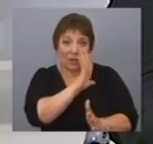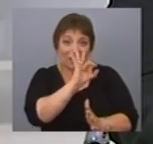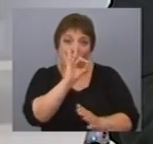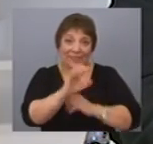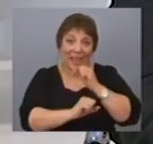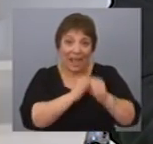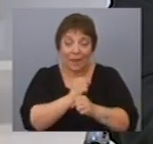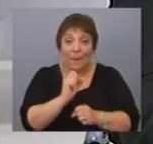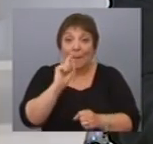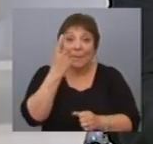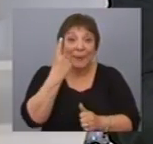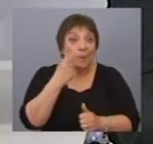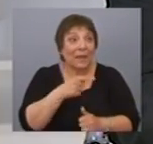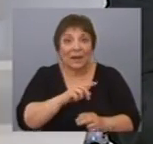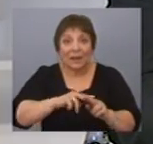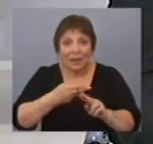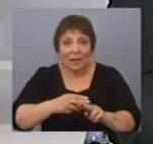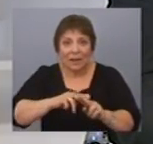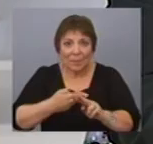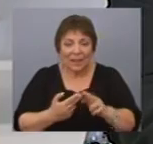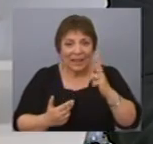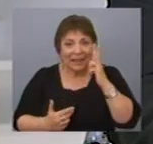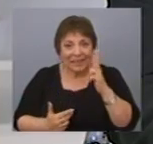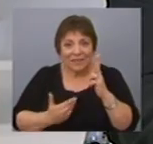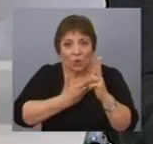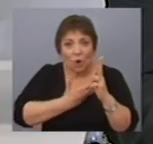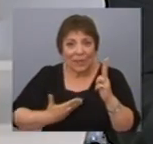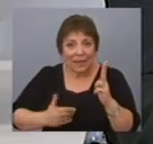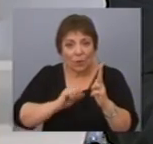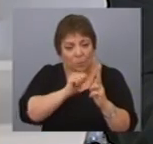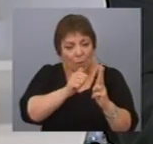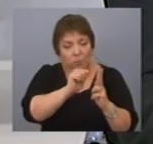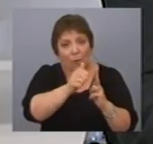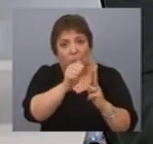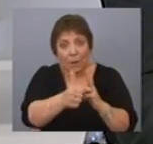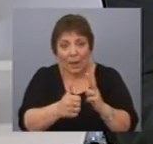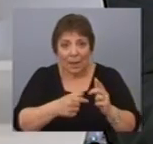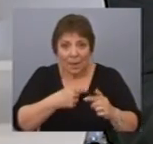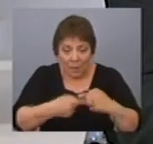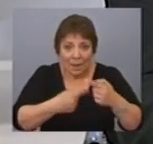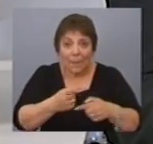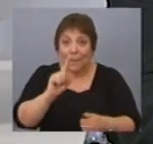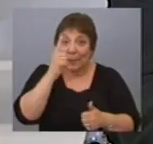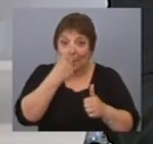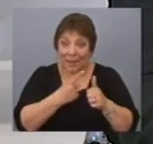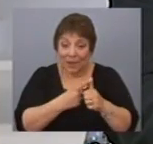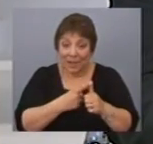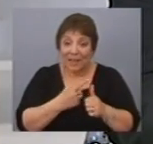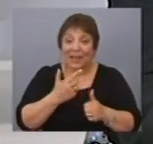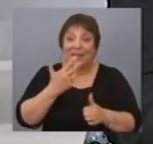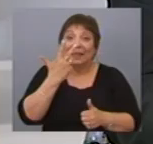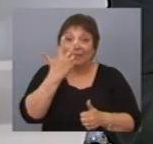primer partido que puede repetir tres gobiernos consecutivos, el primero que va a tener tres